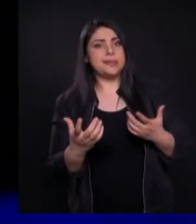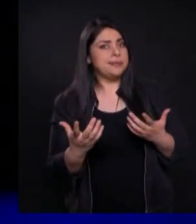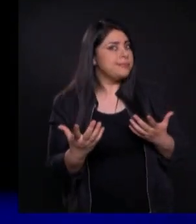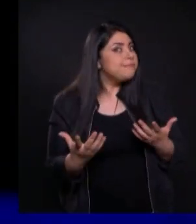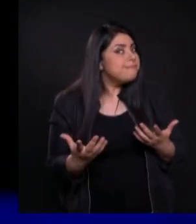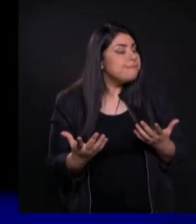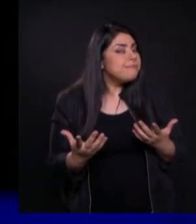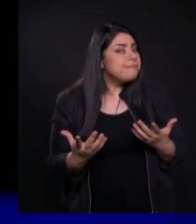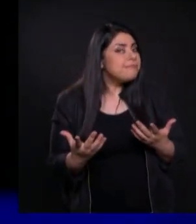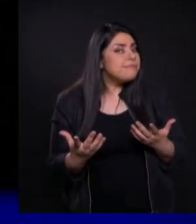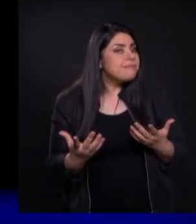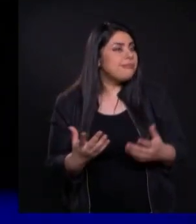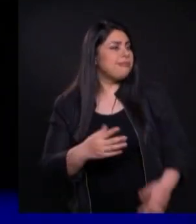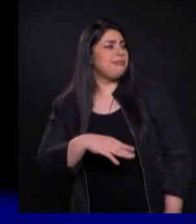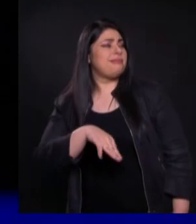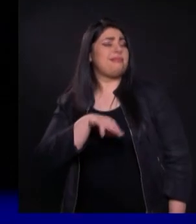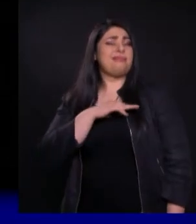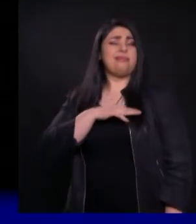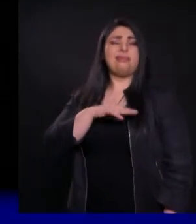Eso es delicado